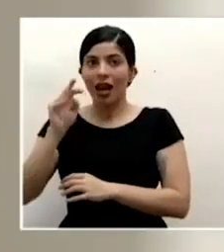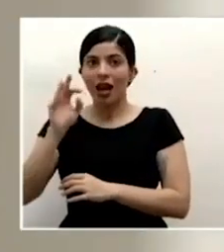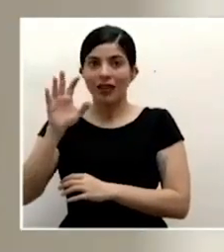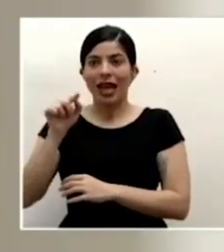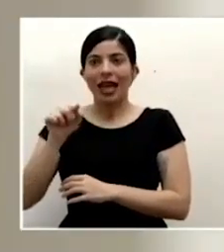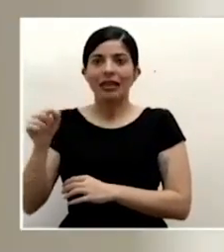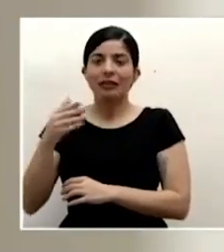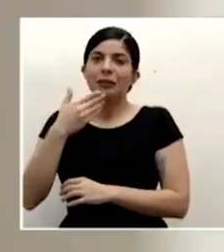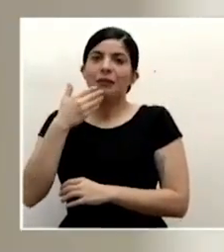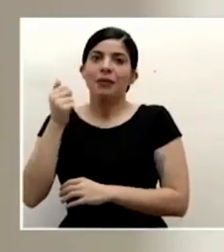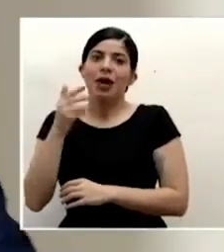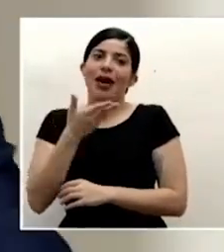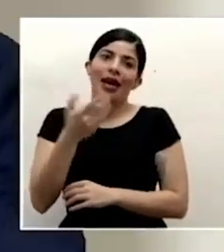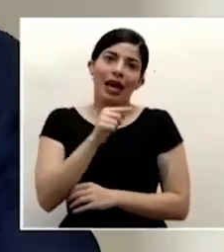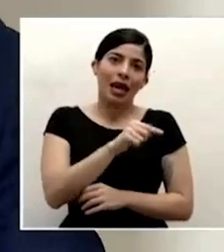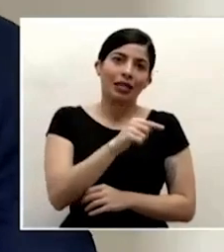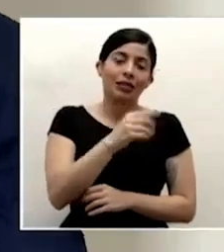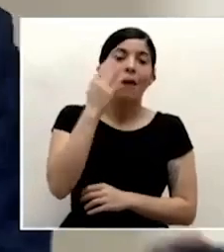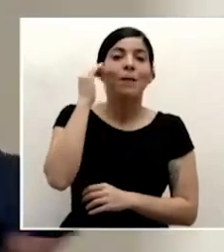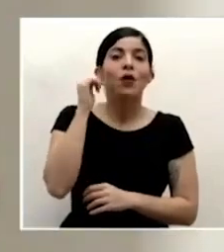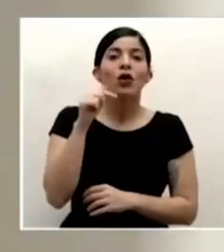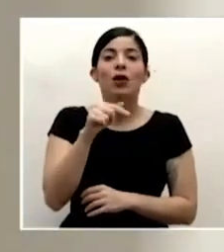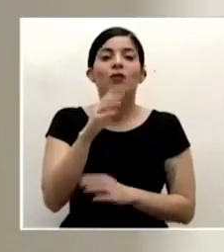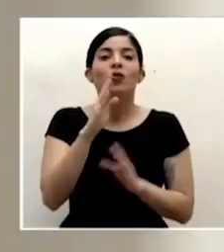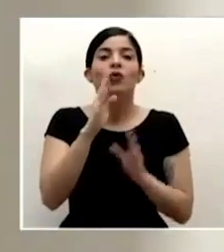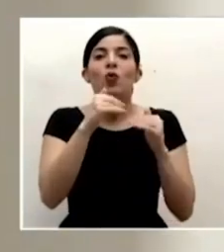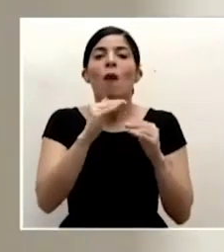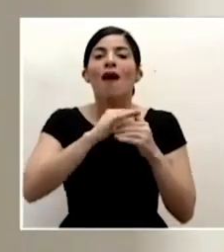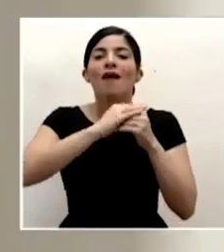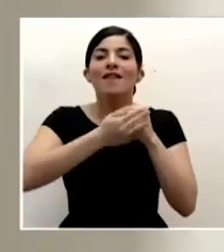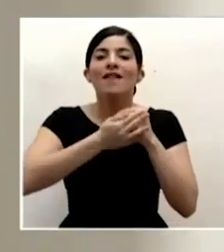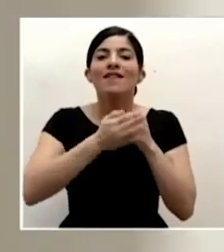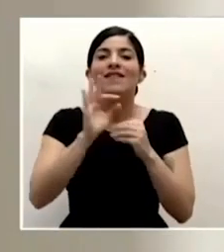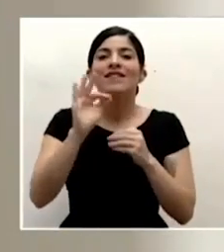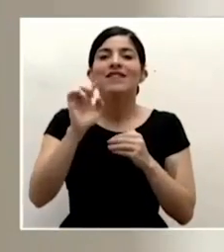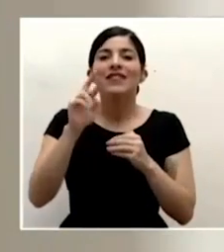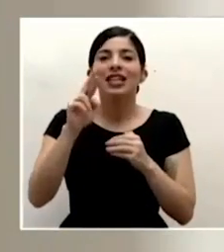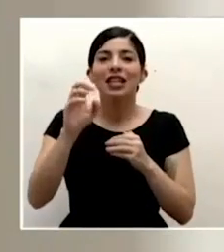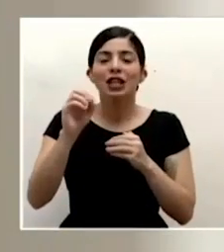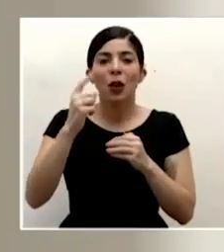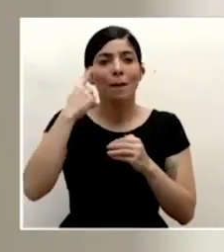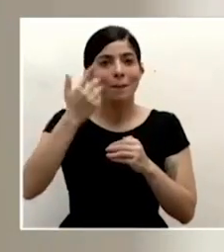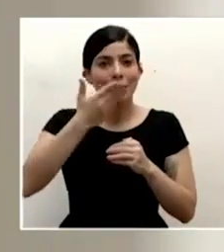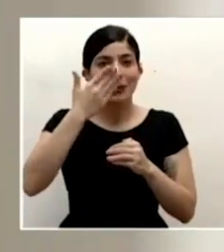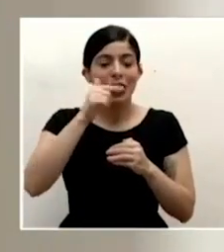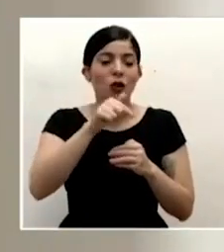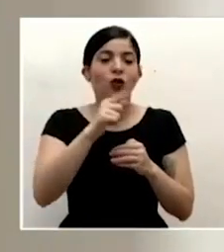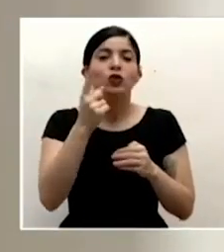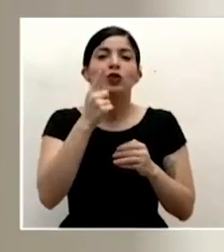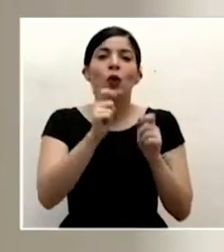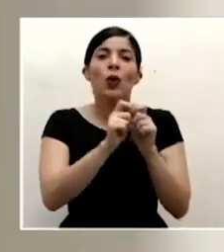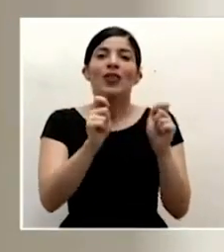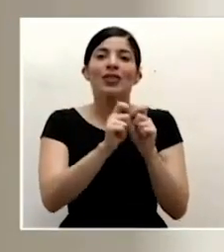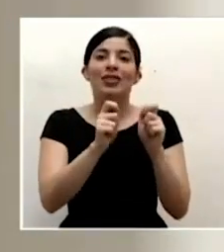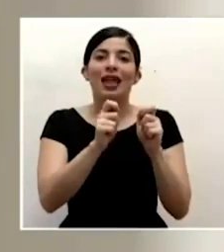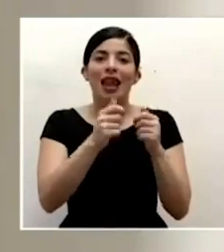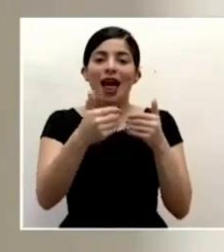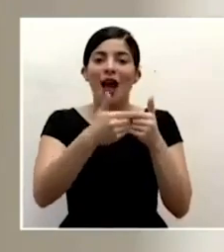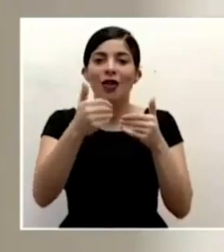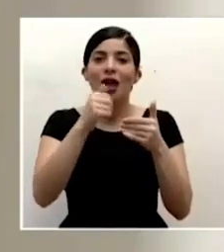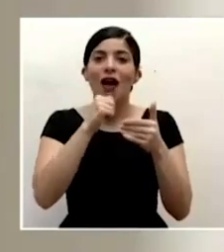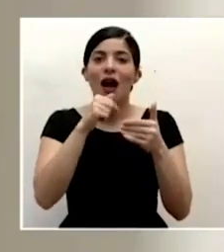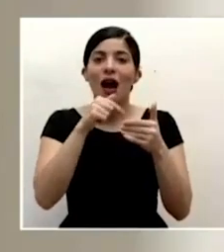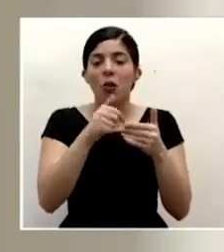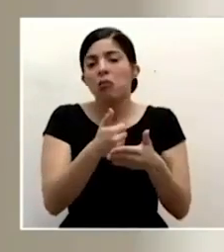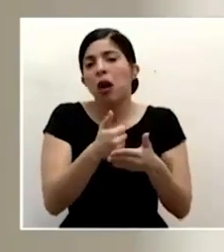n95 porque no tienen un filtro respiratorio sal filtro que usa aquí más que todo es la capa de tela anti fluidos pues que si ayuda